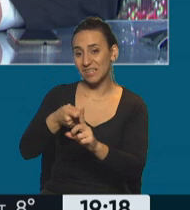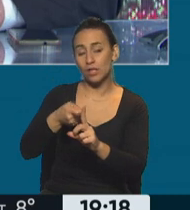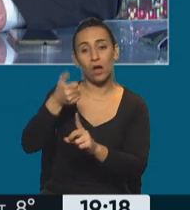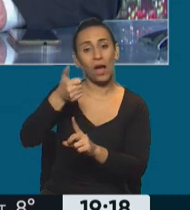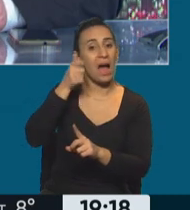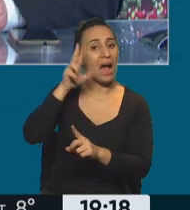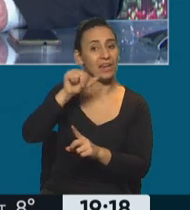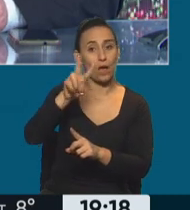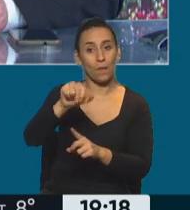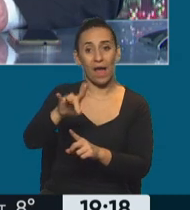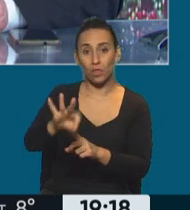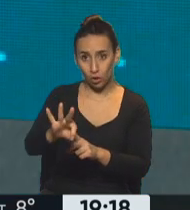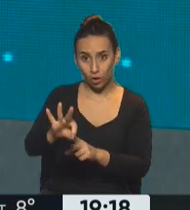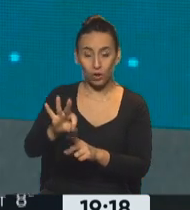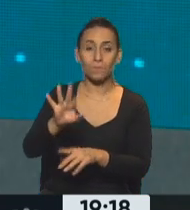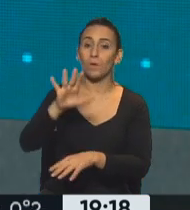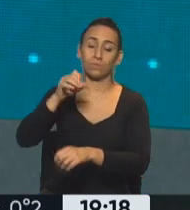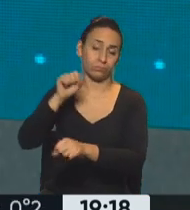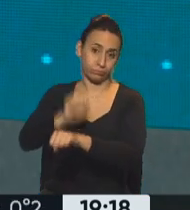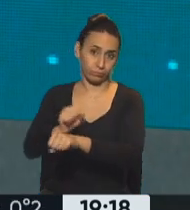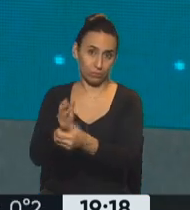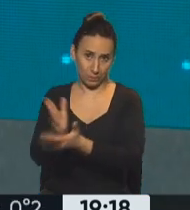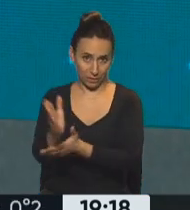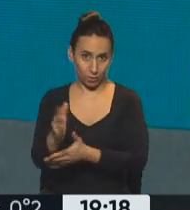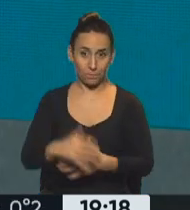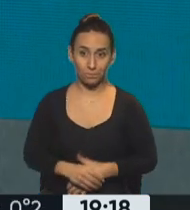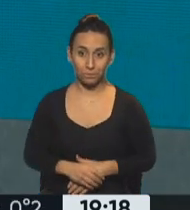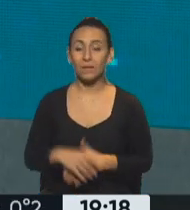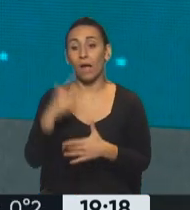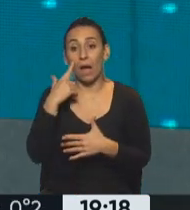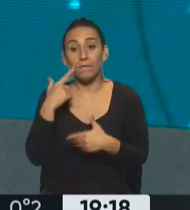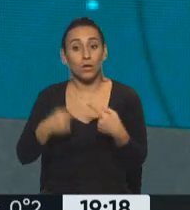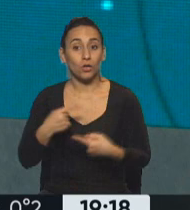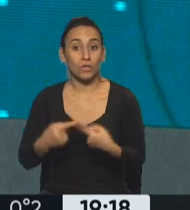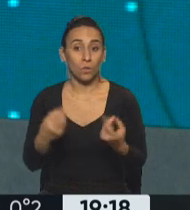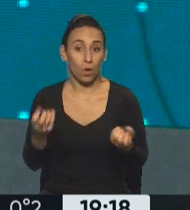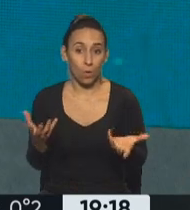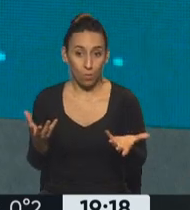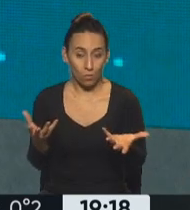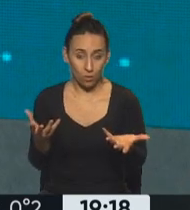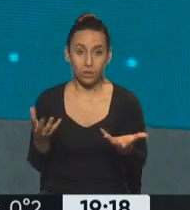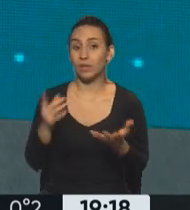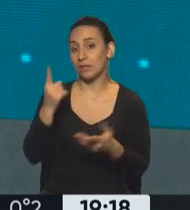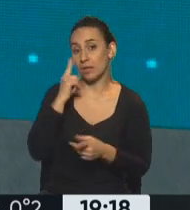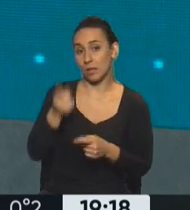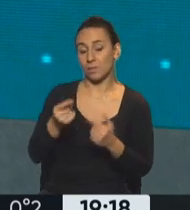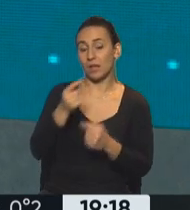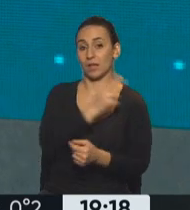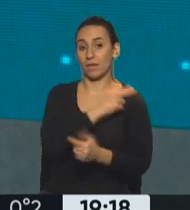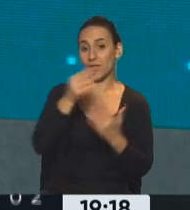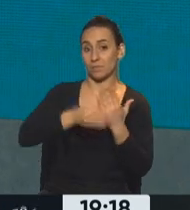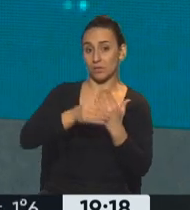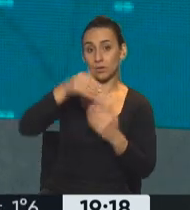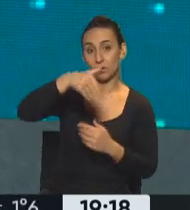reclusión perpetua Bien, bueno, vamos a ver cómo sigue esta causa y declaraciones del jefe de gabinete, Juan Manzur con respecto a este tema